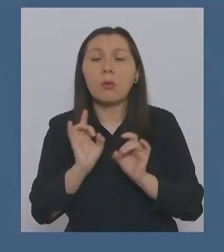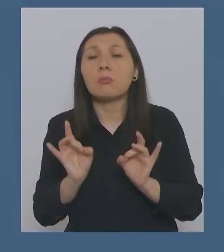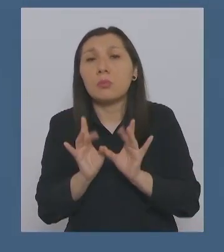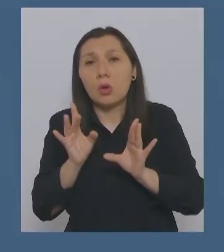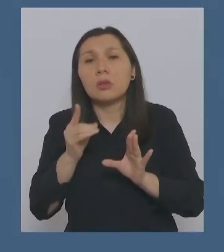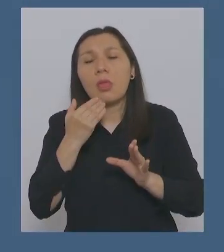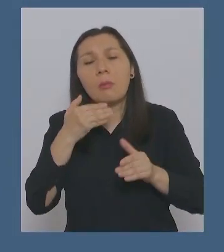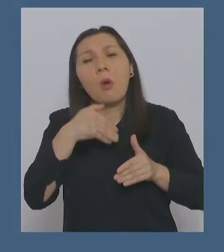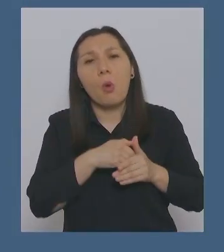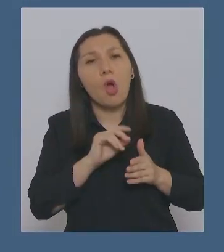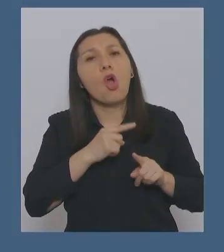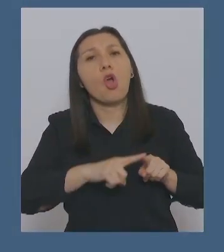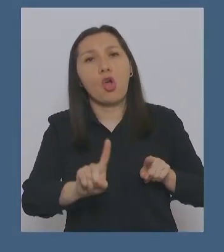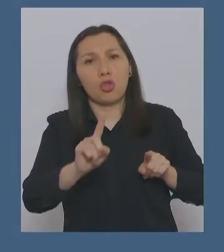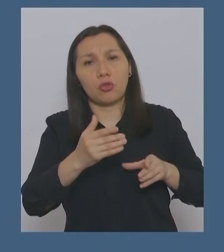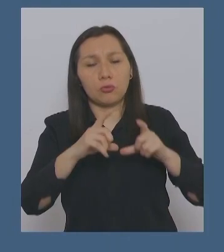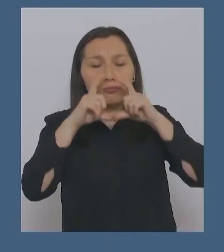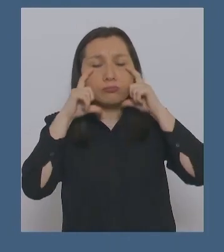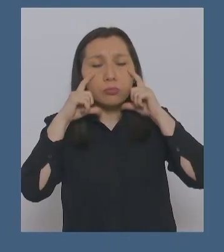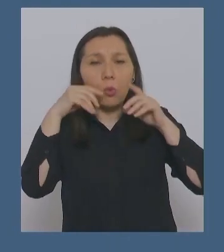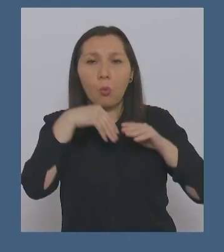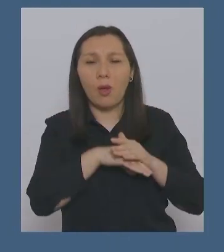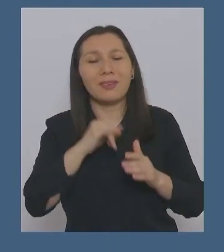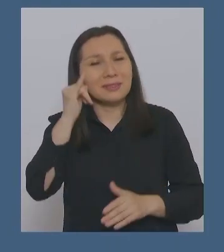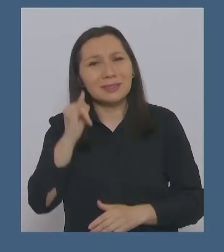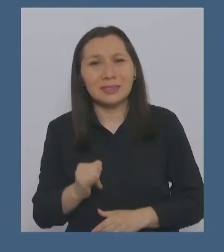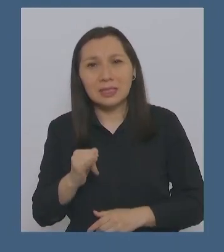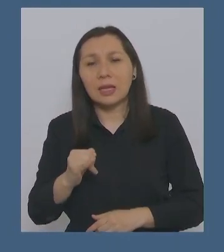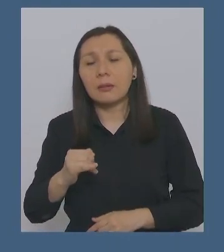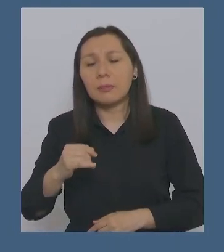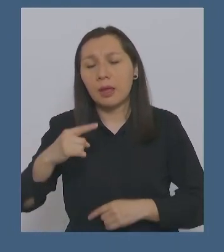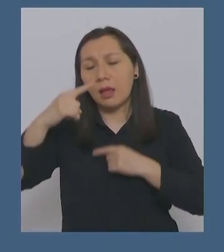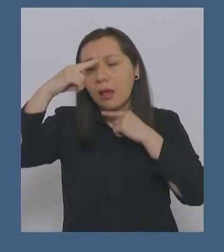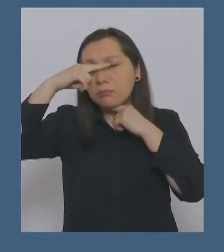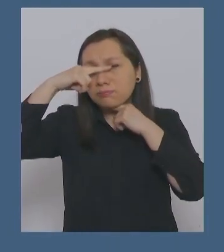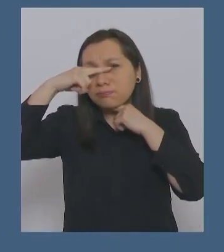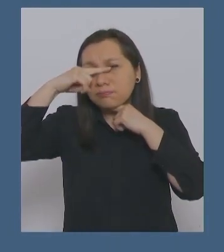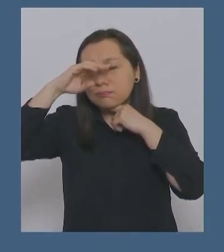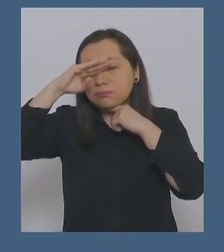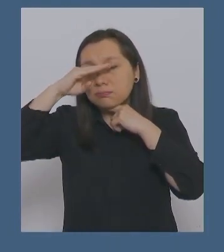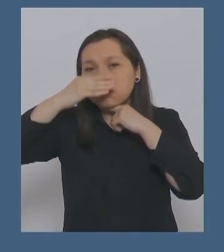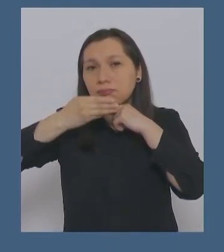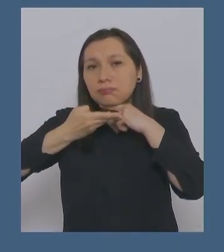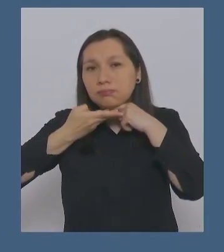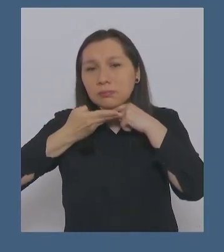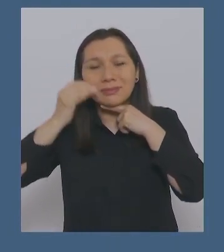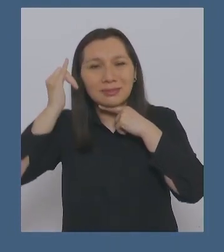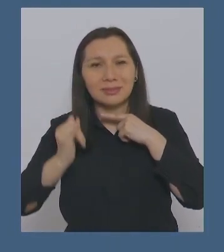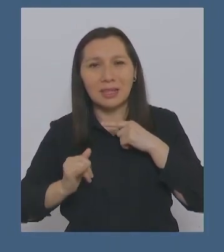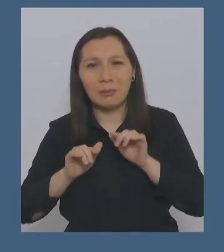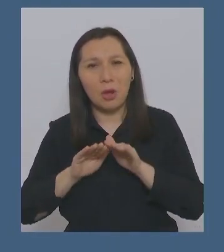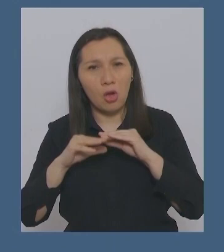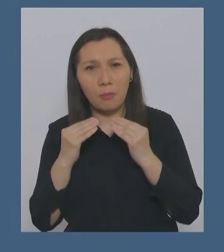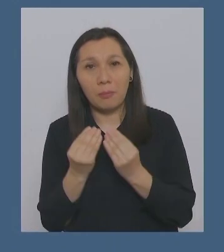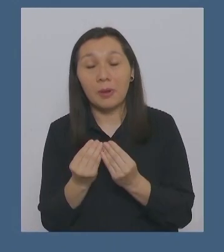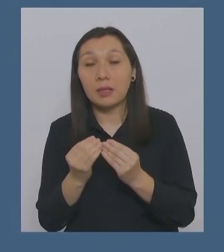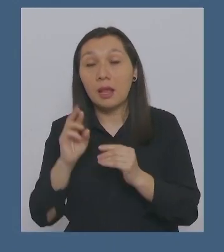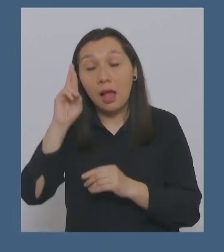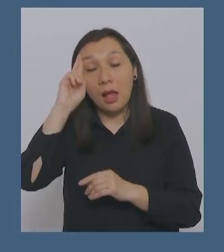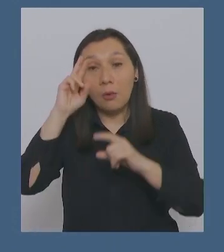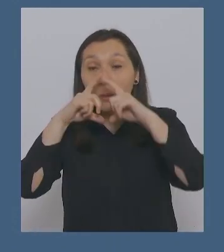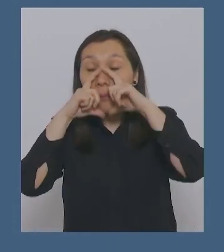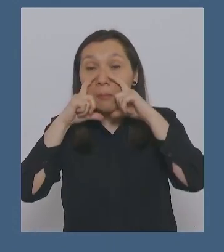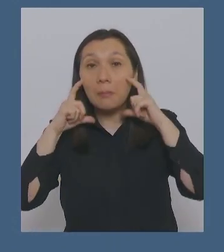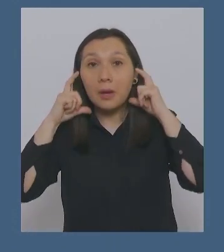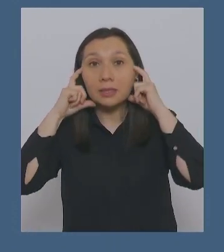mascarilla de repuesto. Siempre cubriendo toda nariz, boca y mentón. Recuerda que la mascarilla